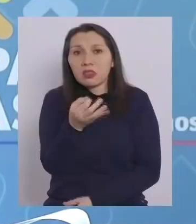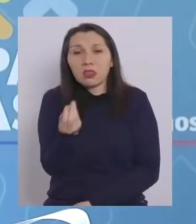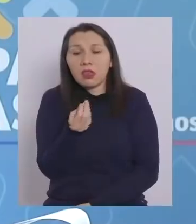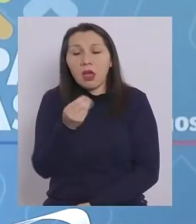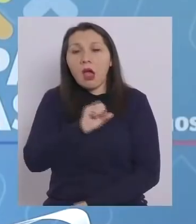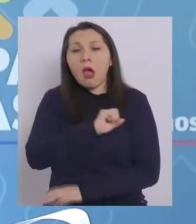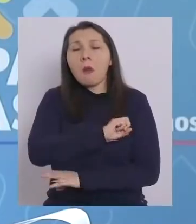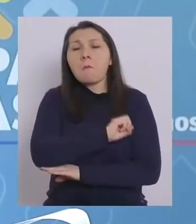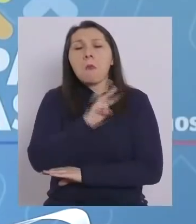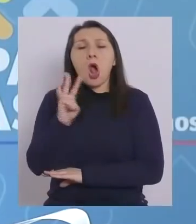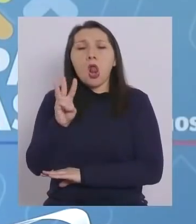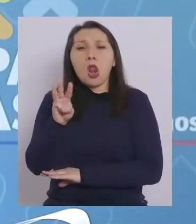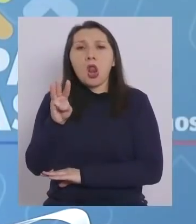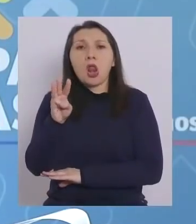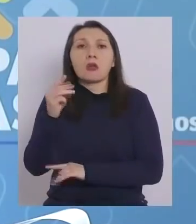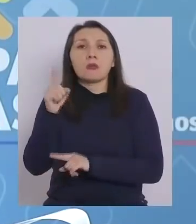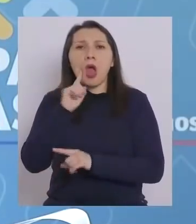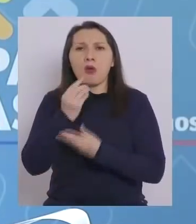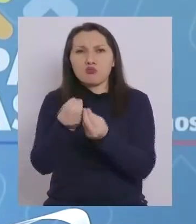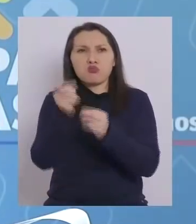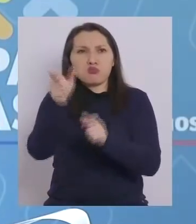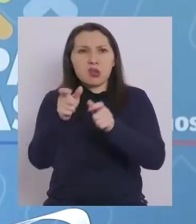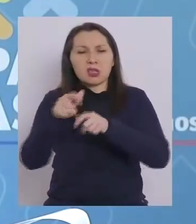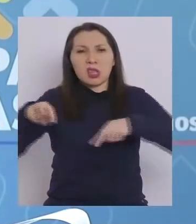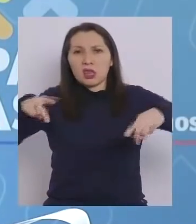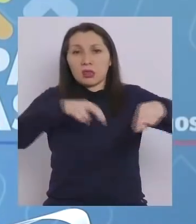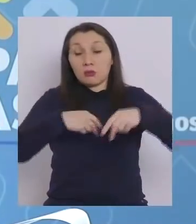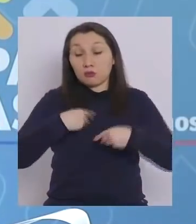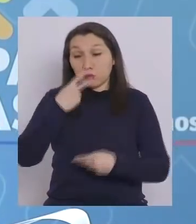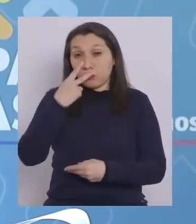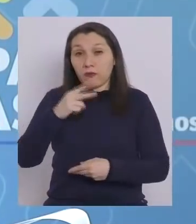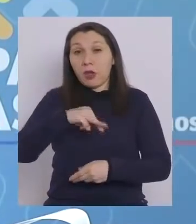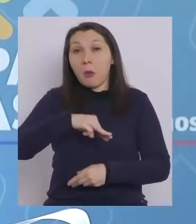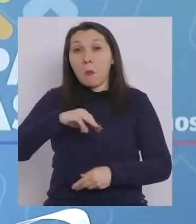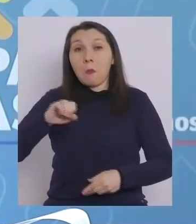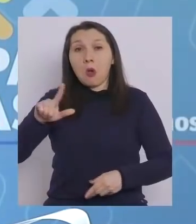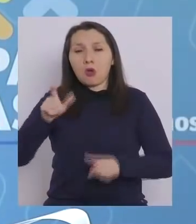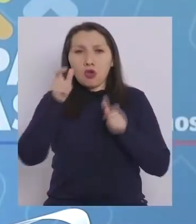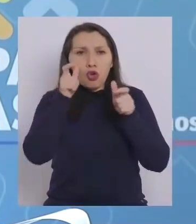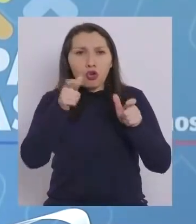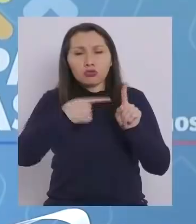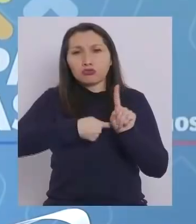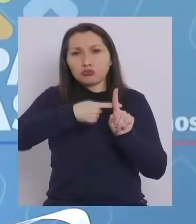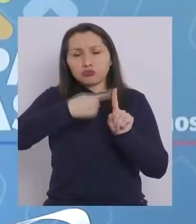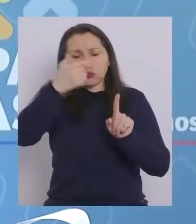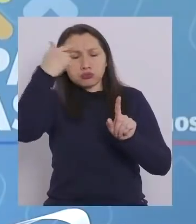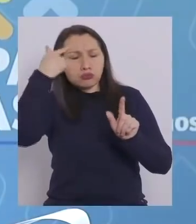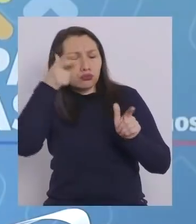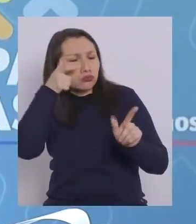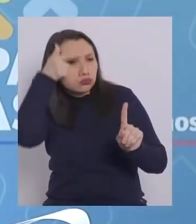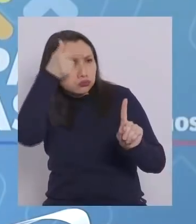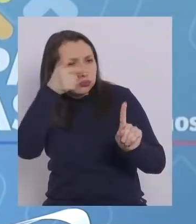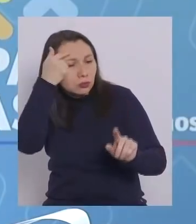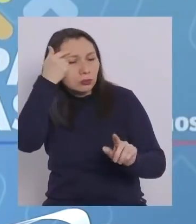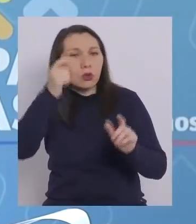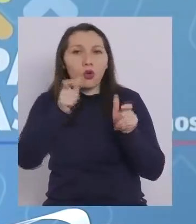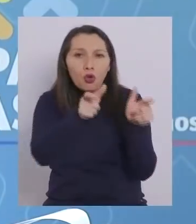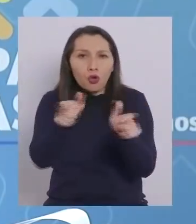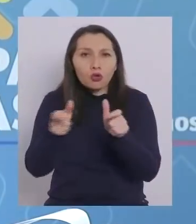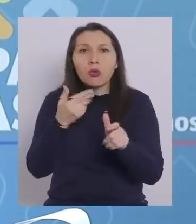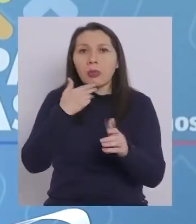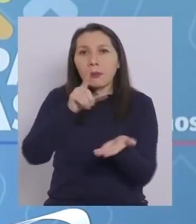de que en los malls haya mucha gente. Sin embargo, yo he visto que en los malls hay un control de temperatura, hay dispensadores de alcohol.